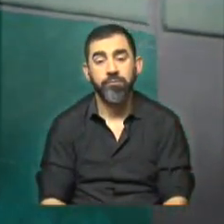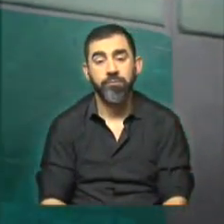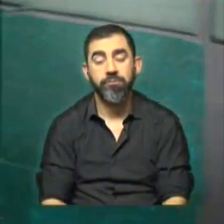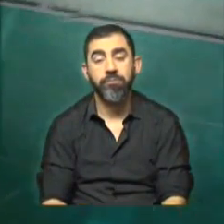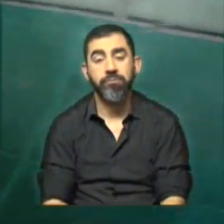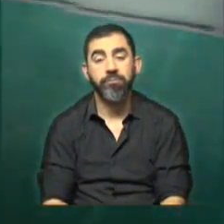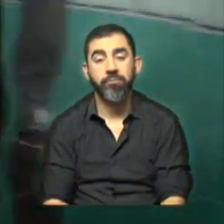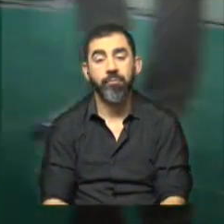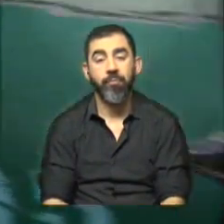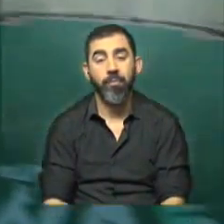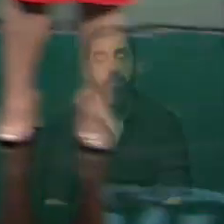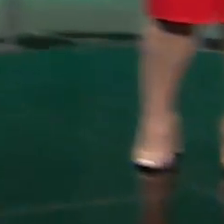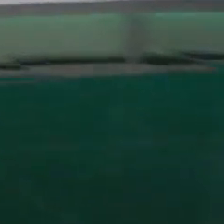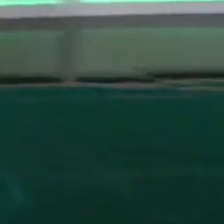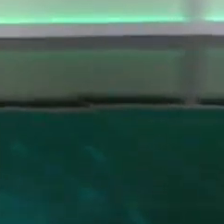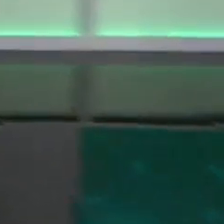de MV Noticias.